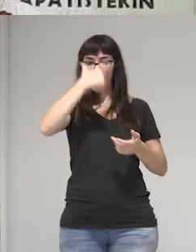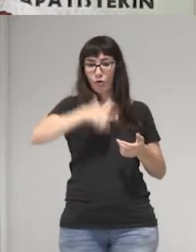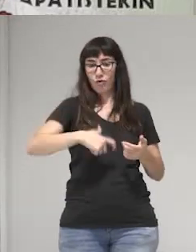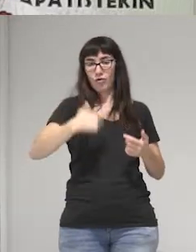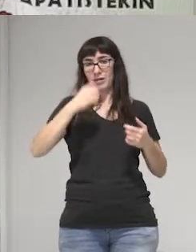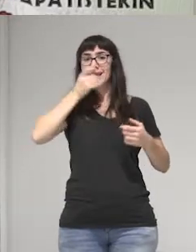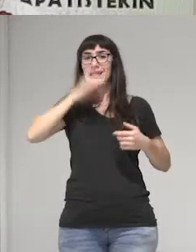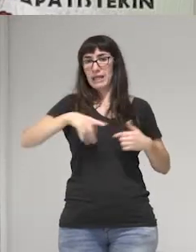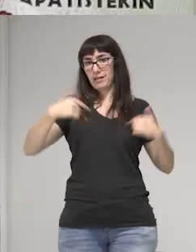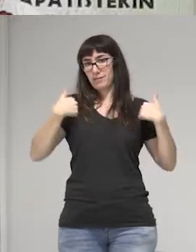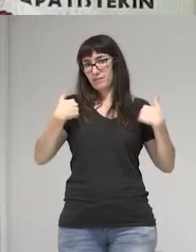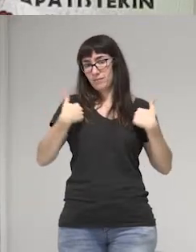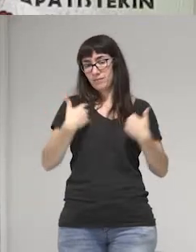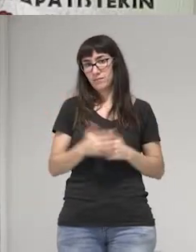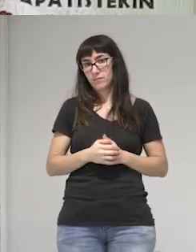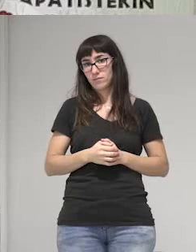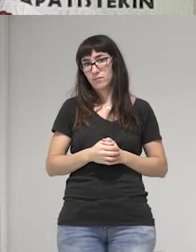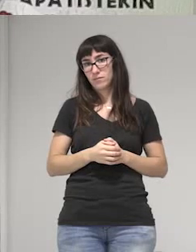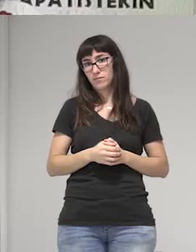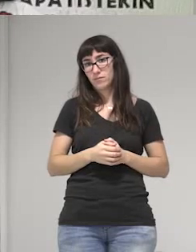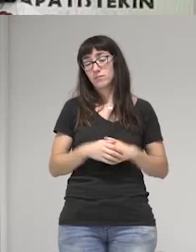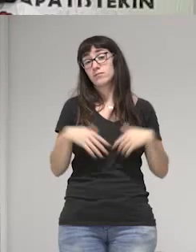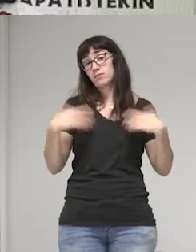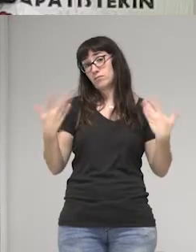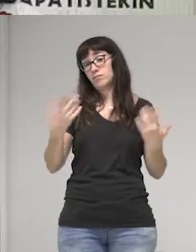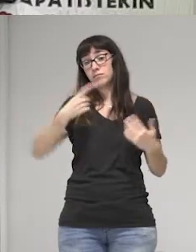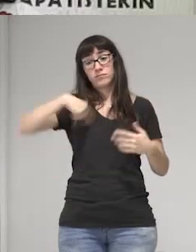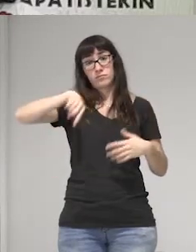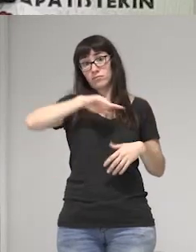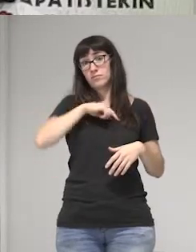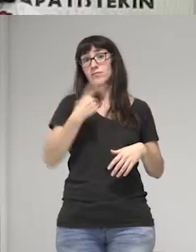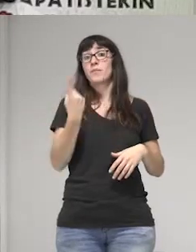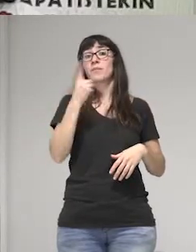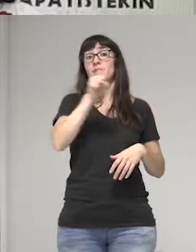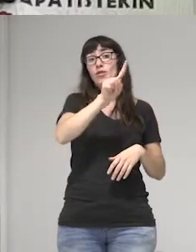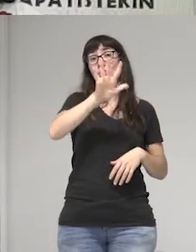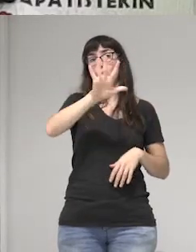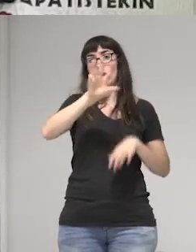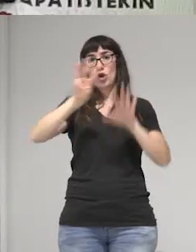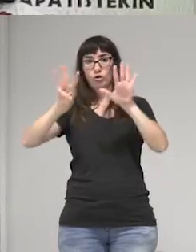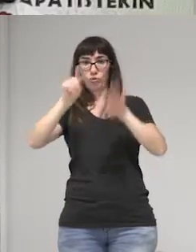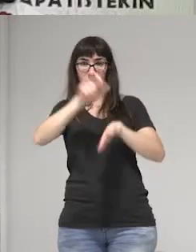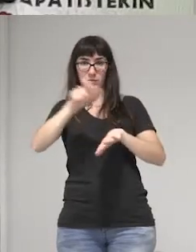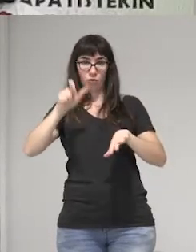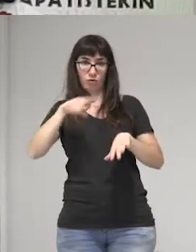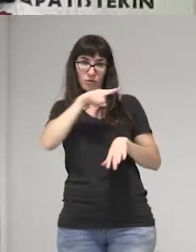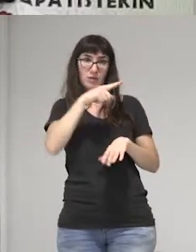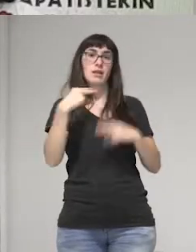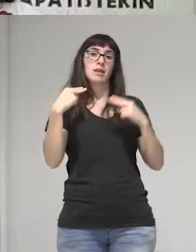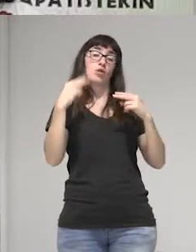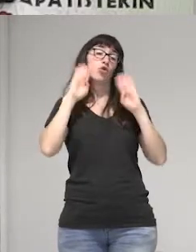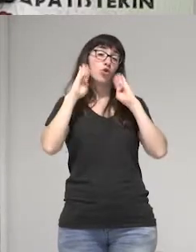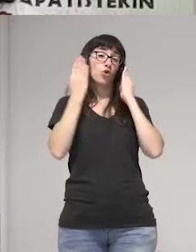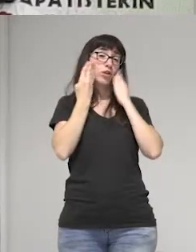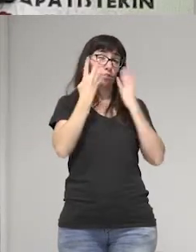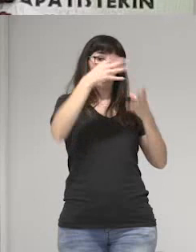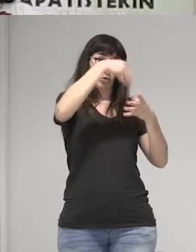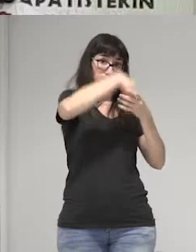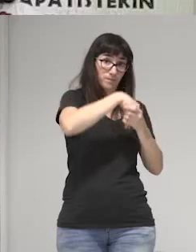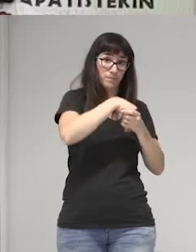Y entonces, bueno, para decirles, nosotros somos 158 personas en el Congreso de la República, de